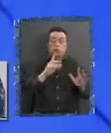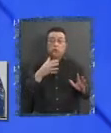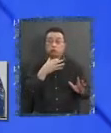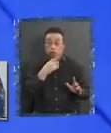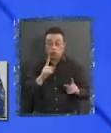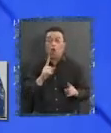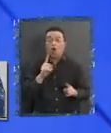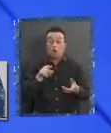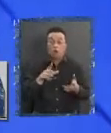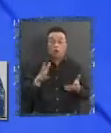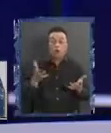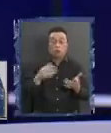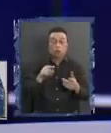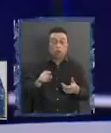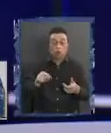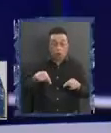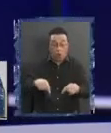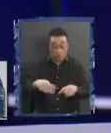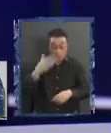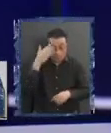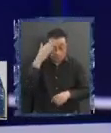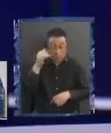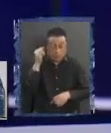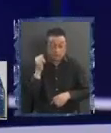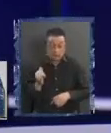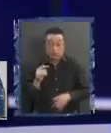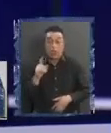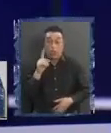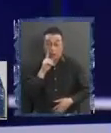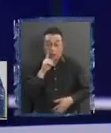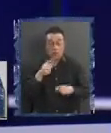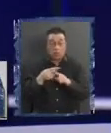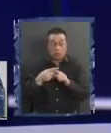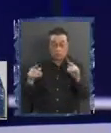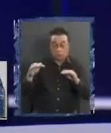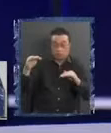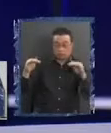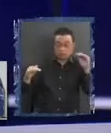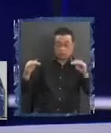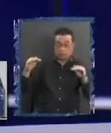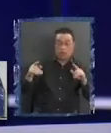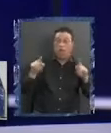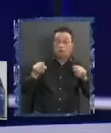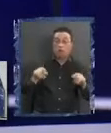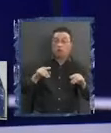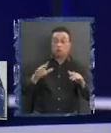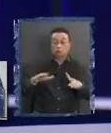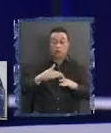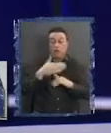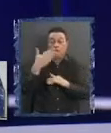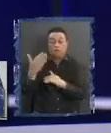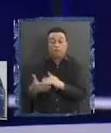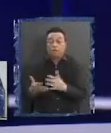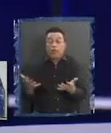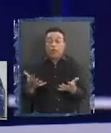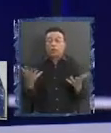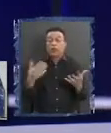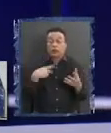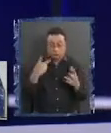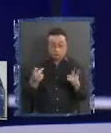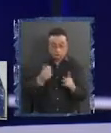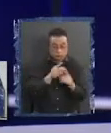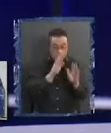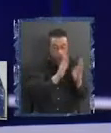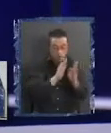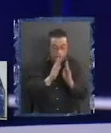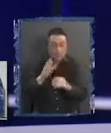Entonces, hoy día sí hay un trato diferenciado. No, no, no. Y eso finalmente se traslada también cuando uno ve el tratamiento a nivel